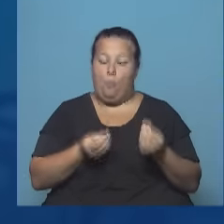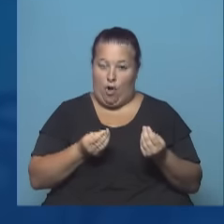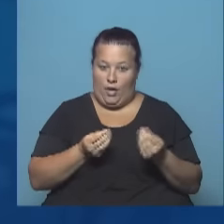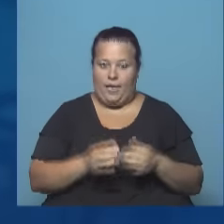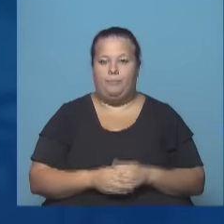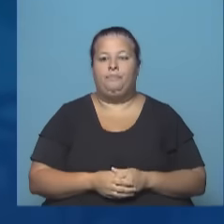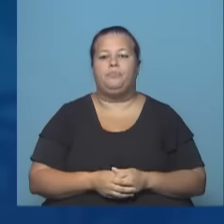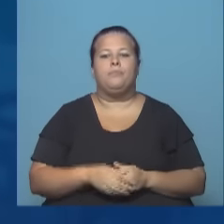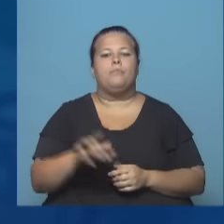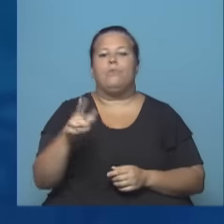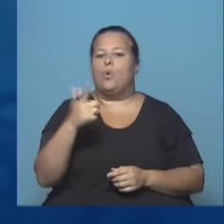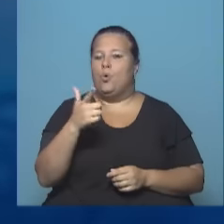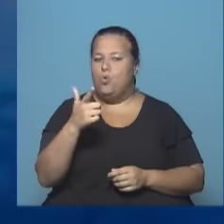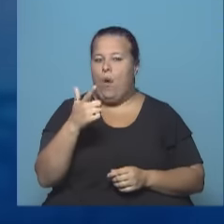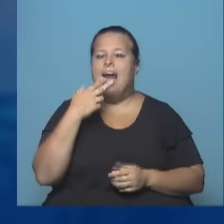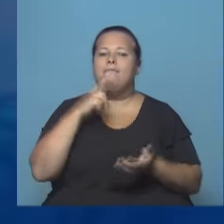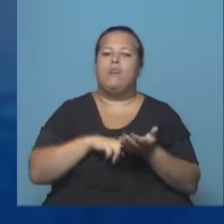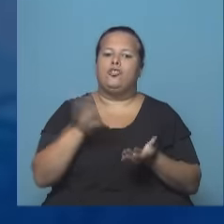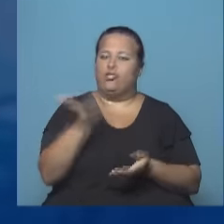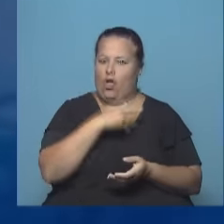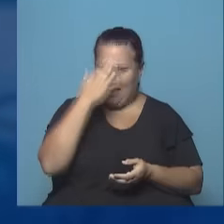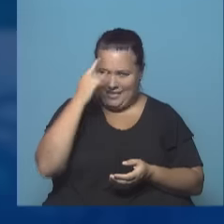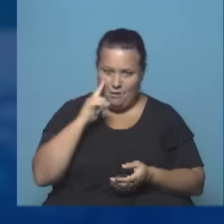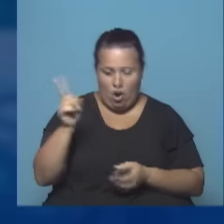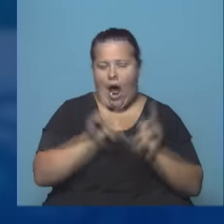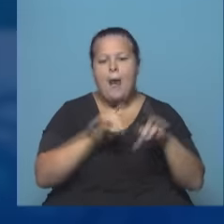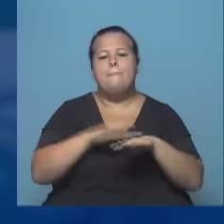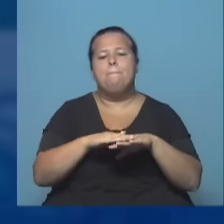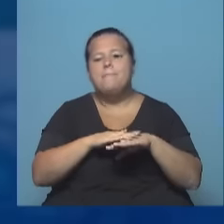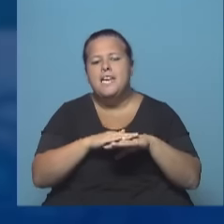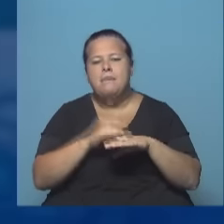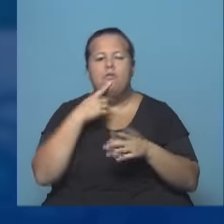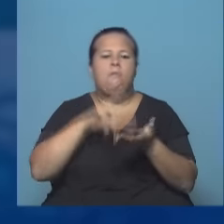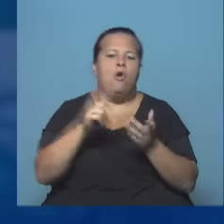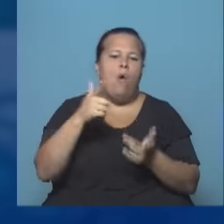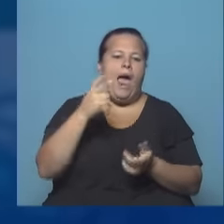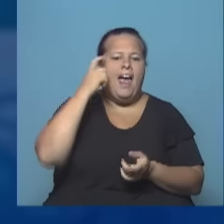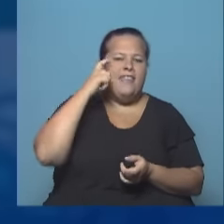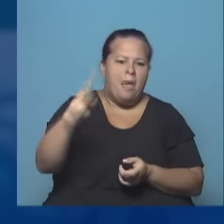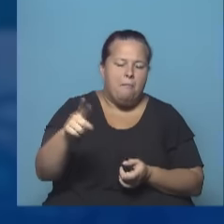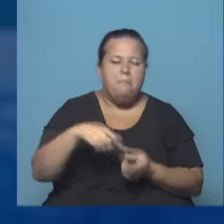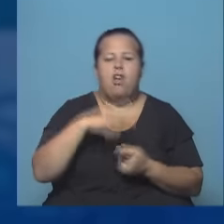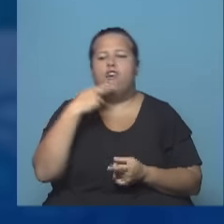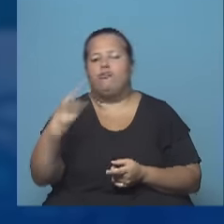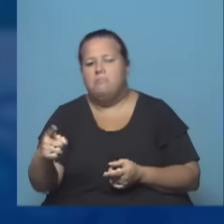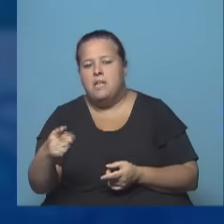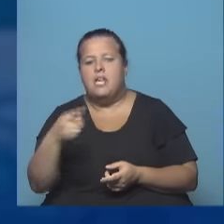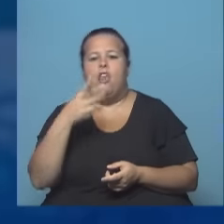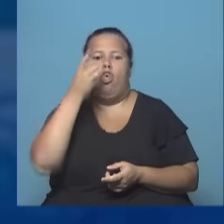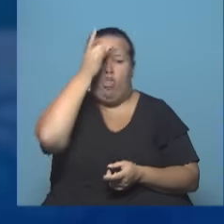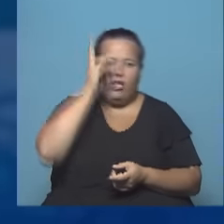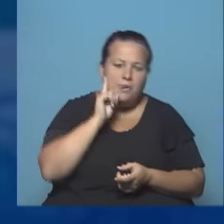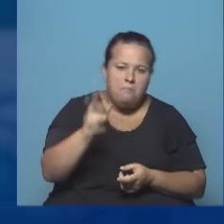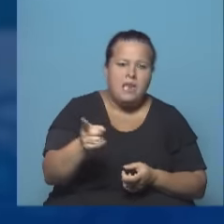Porque no estaban todos con un mínimo no imponible de 15.000. Había mínimos no imponibles de 10.000, 11.000, 12